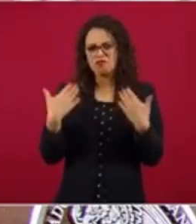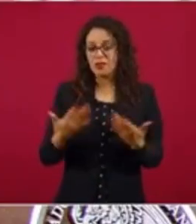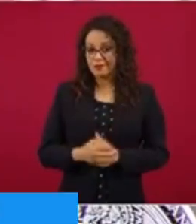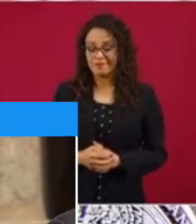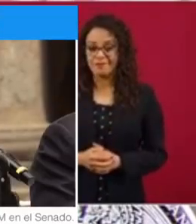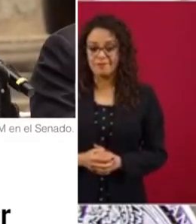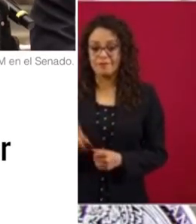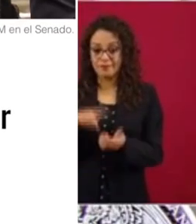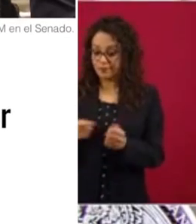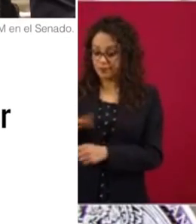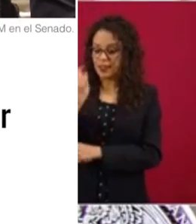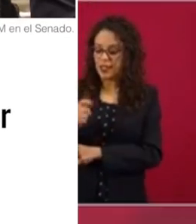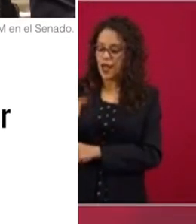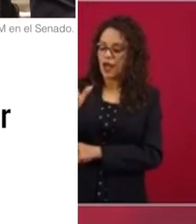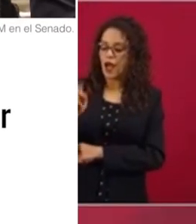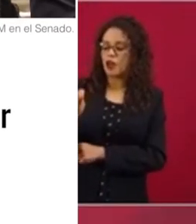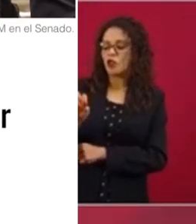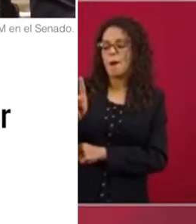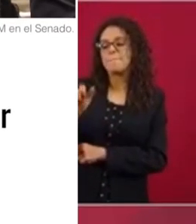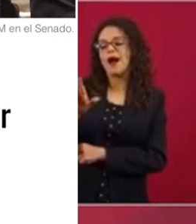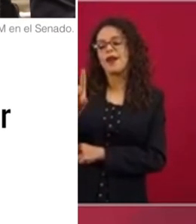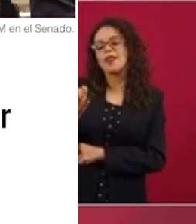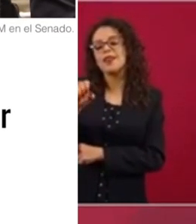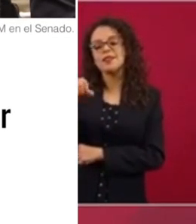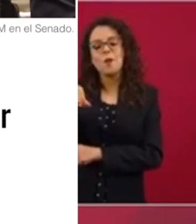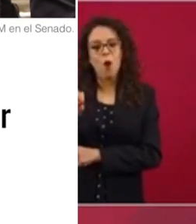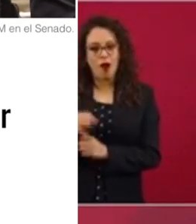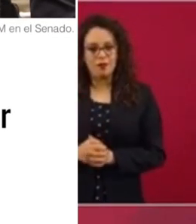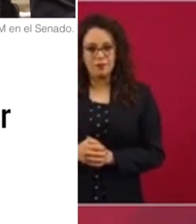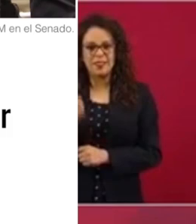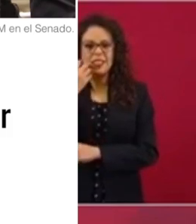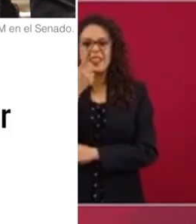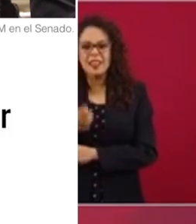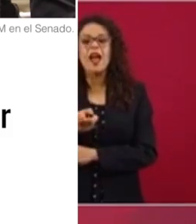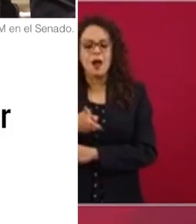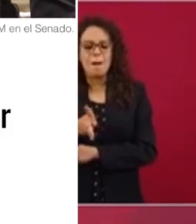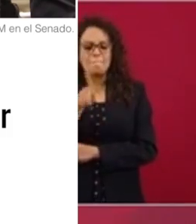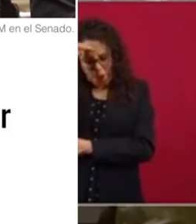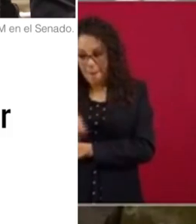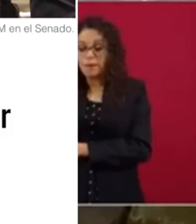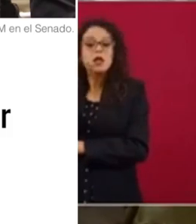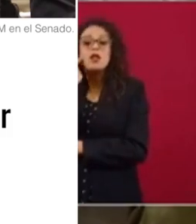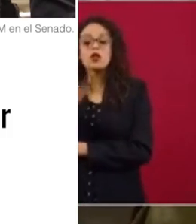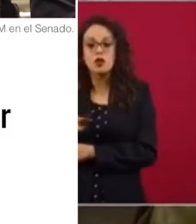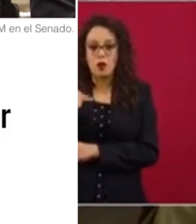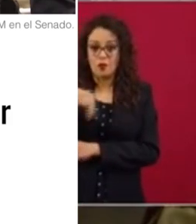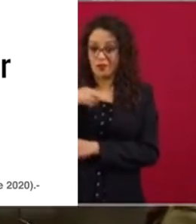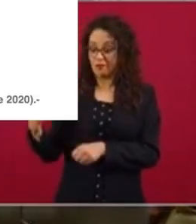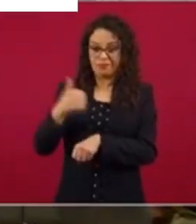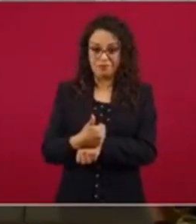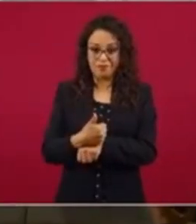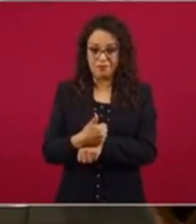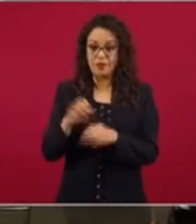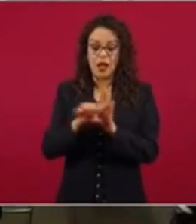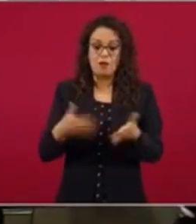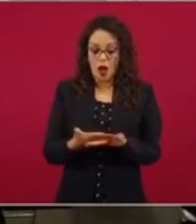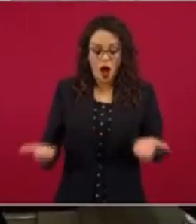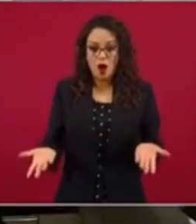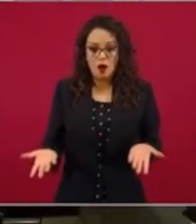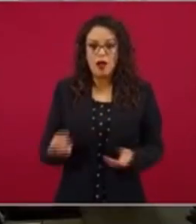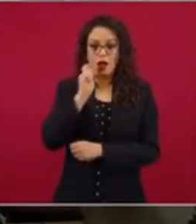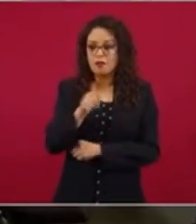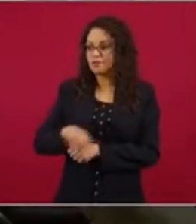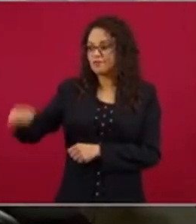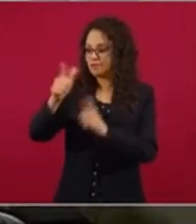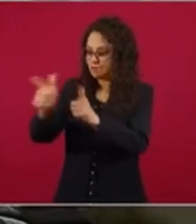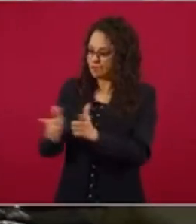Se llama gatopardismo. Eso que consiste en las cosas en apariencia cambian para seguir igual como ahora. Están haciendo este frente en contra